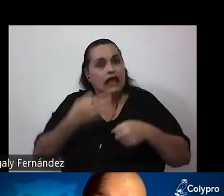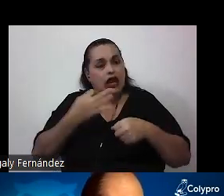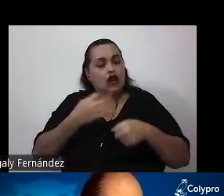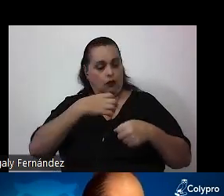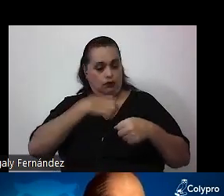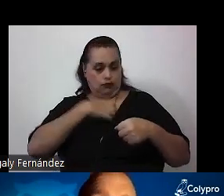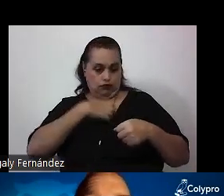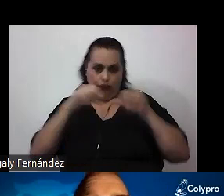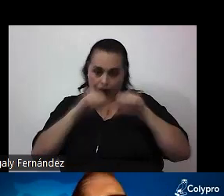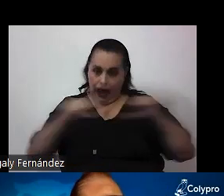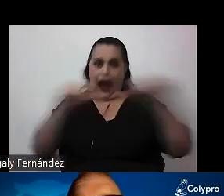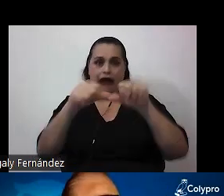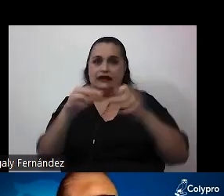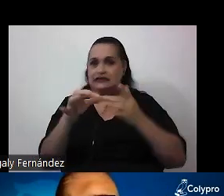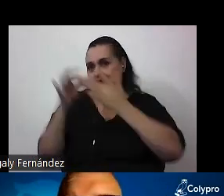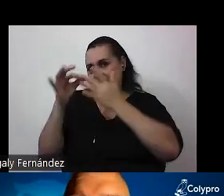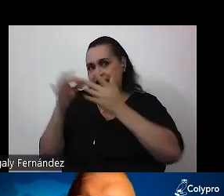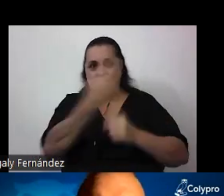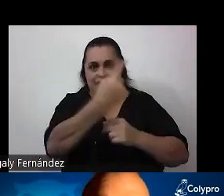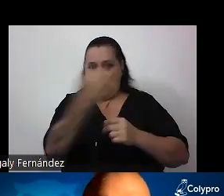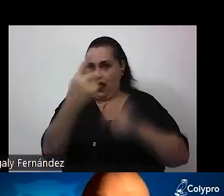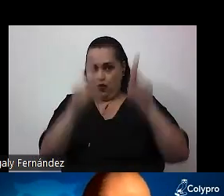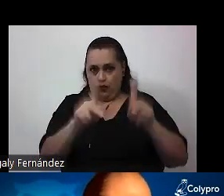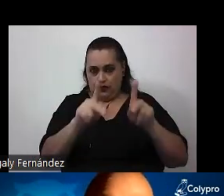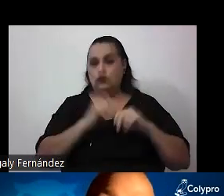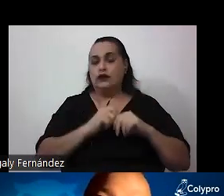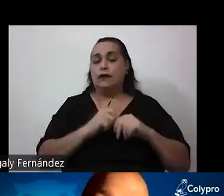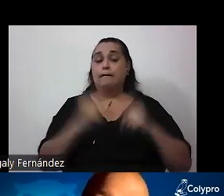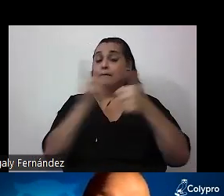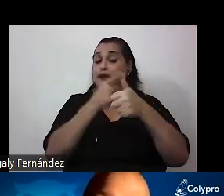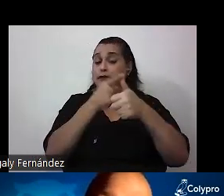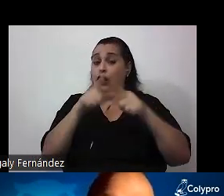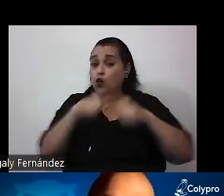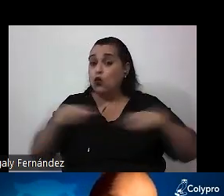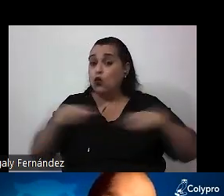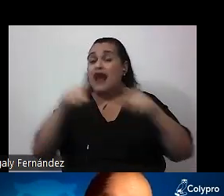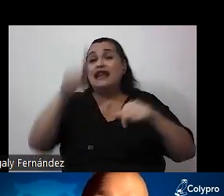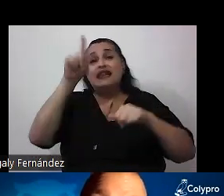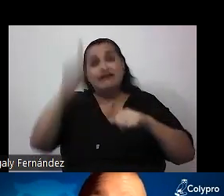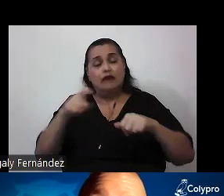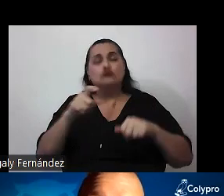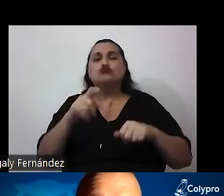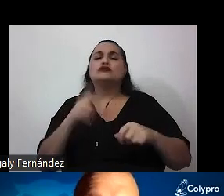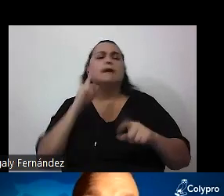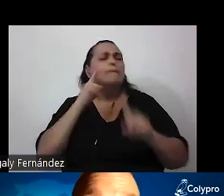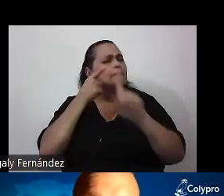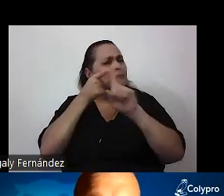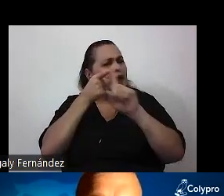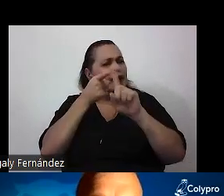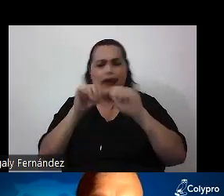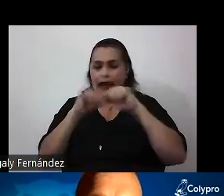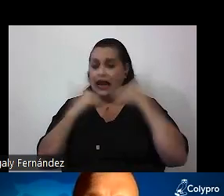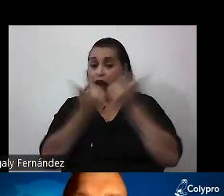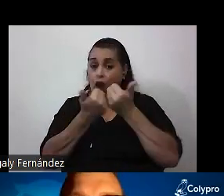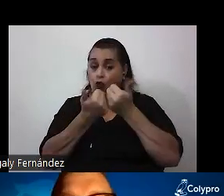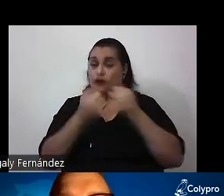especialización. En primer lugar, creo que tenemos que abordar en las aulas los casos relevantes.